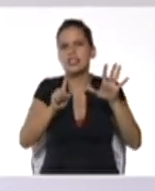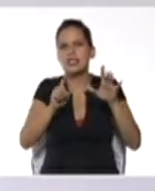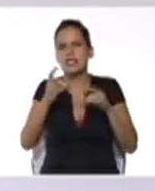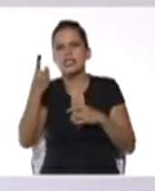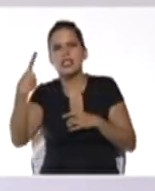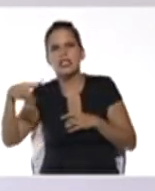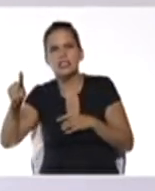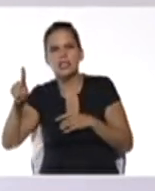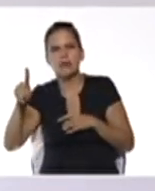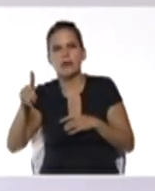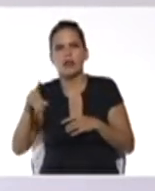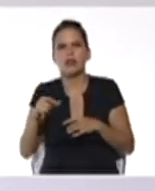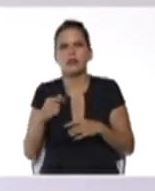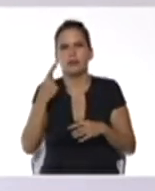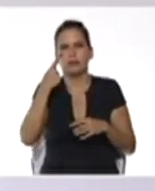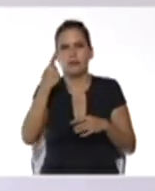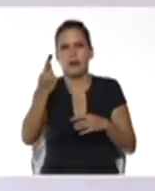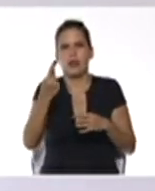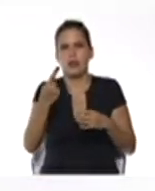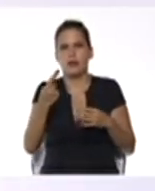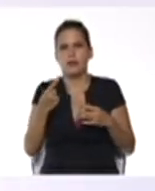Observen mi mano izquierda.